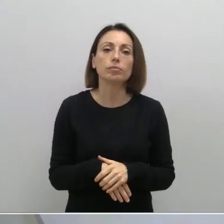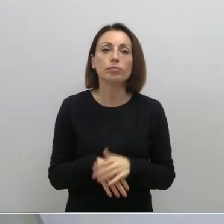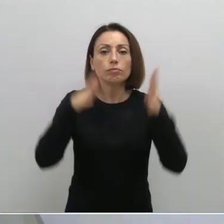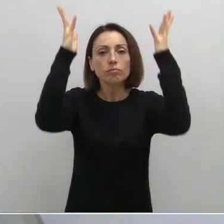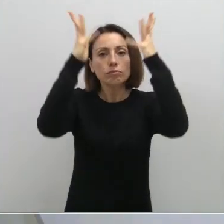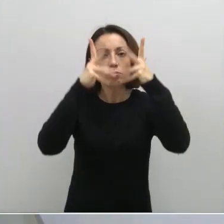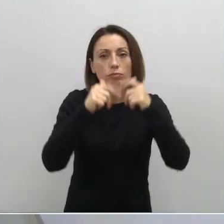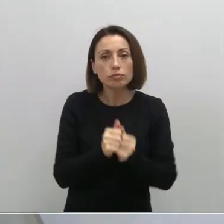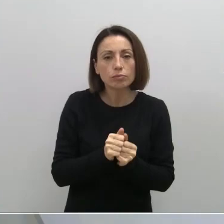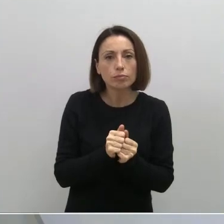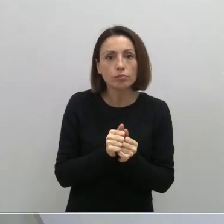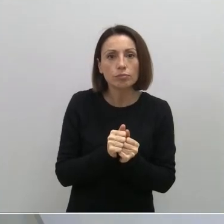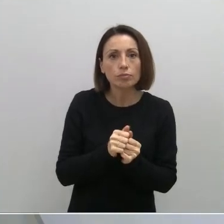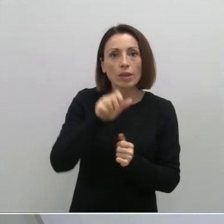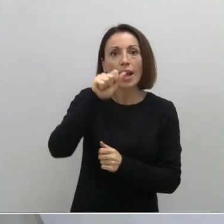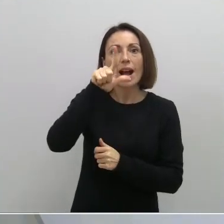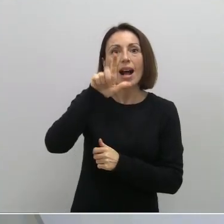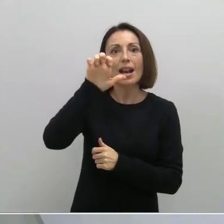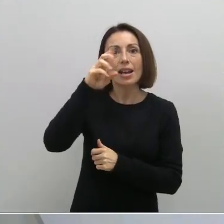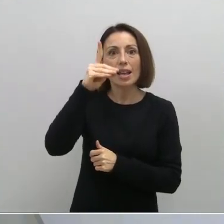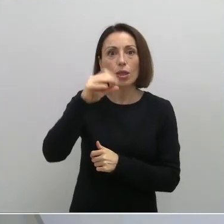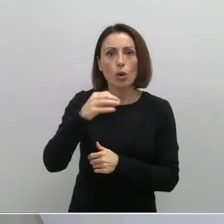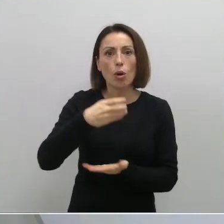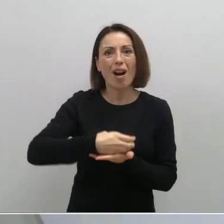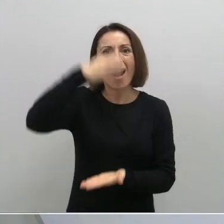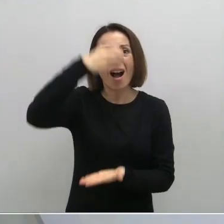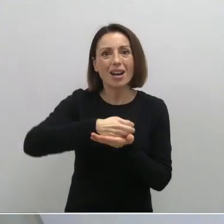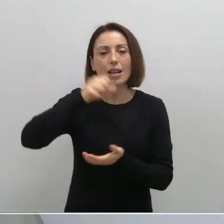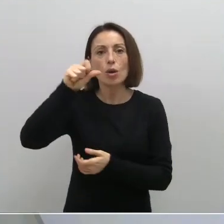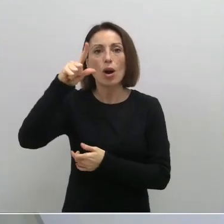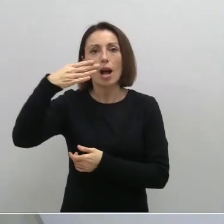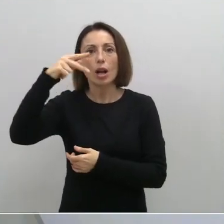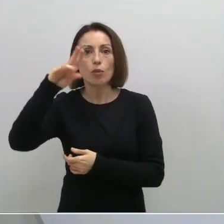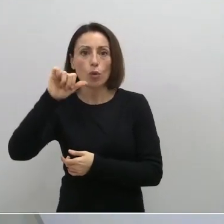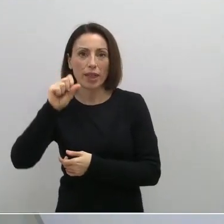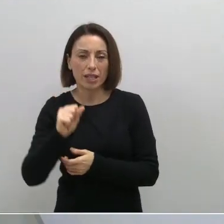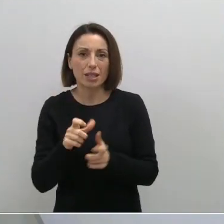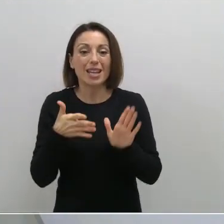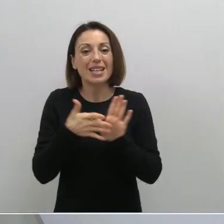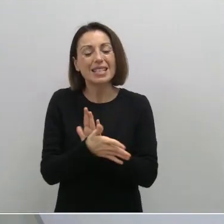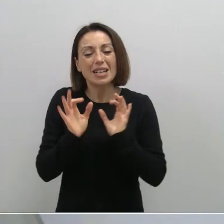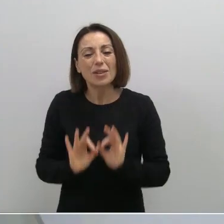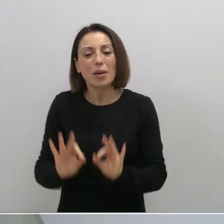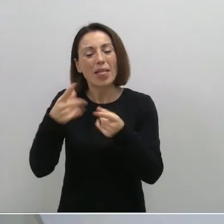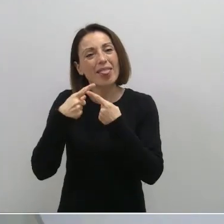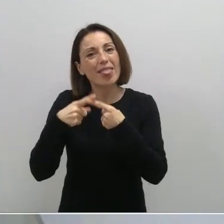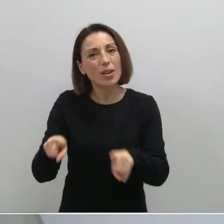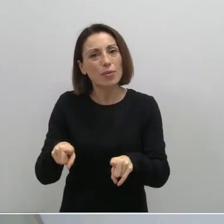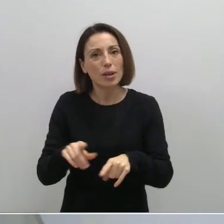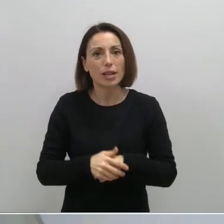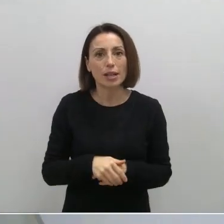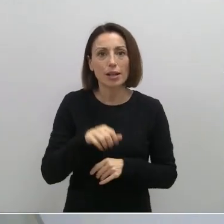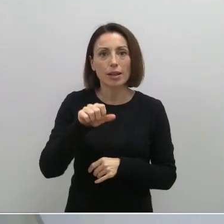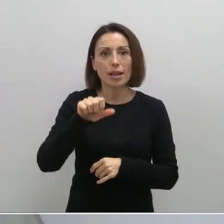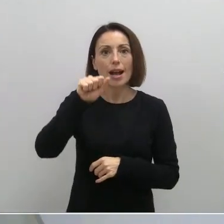que en los casos de Aledo y Albudeite son municipios de menos de 10.000 habitantes y, por lo tanto, tienen un tratamiento especial. En el caso de